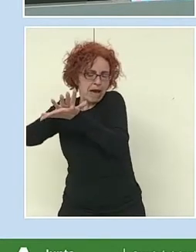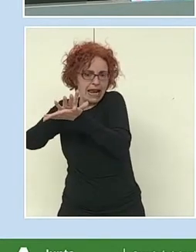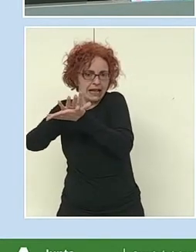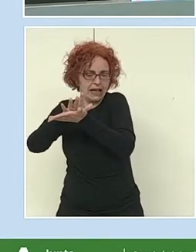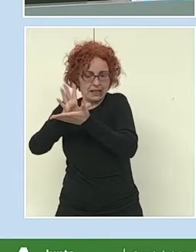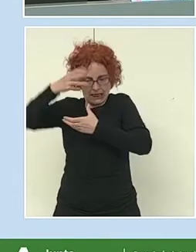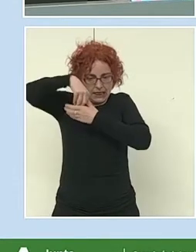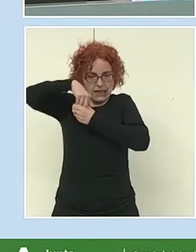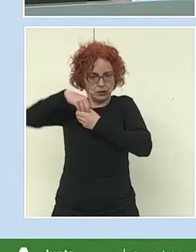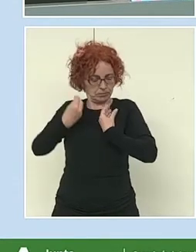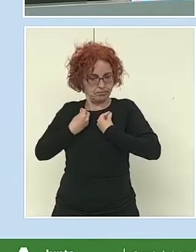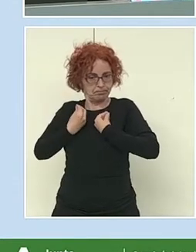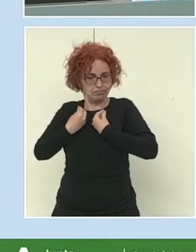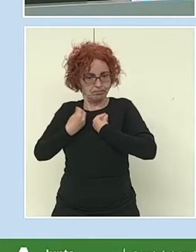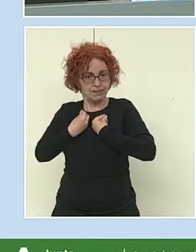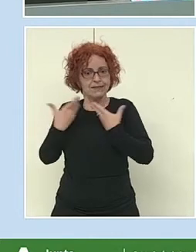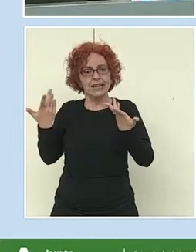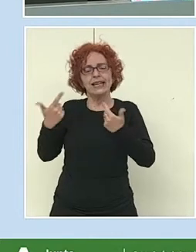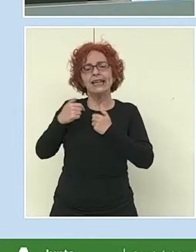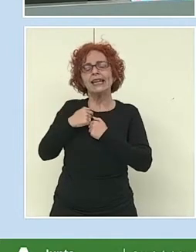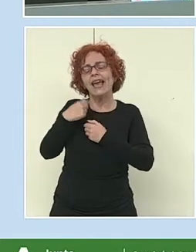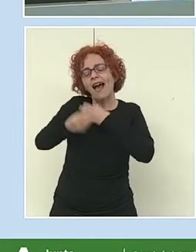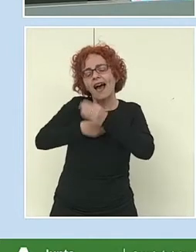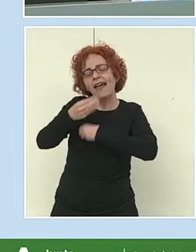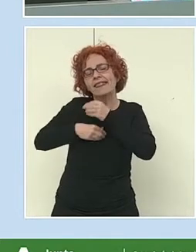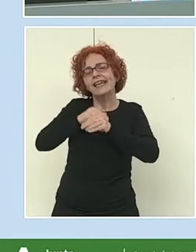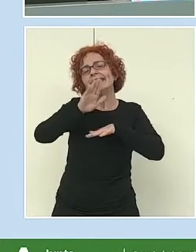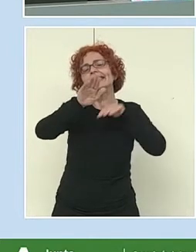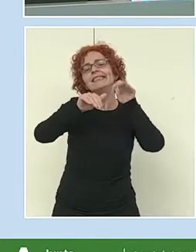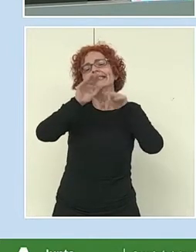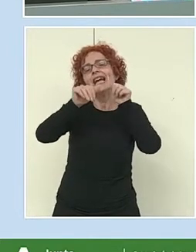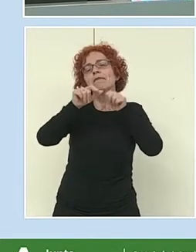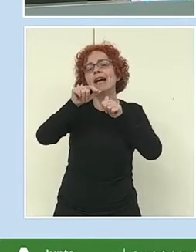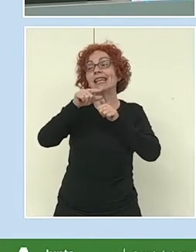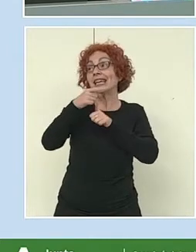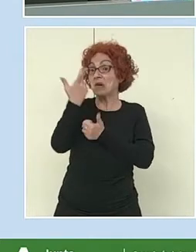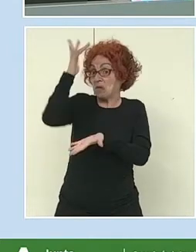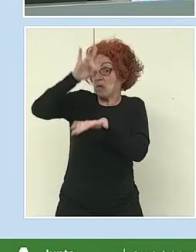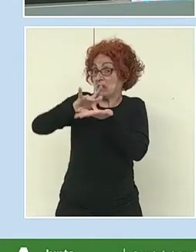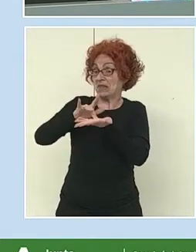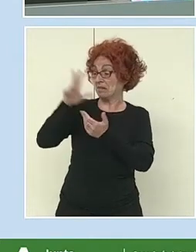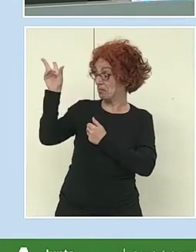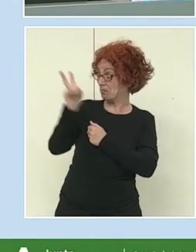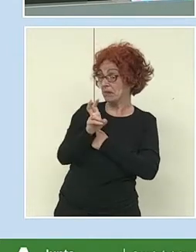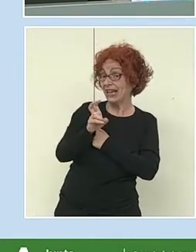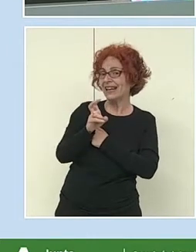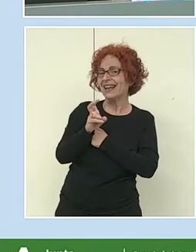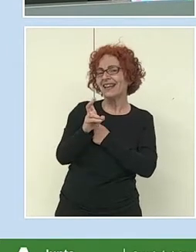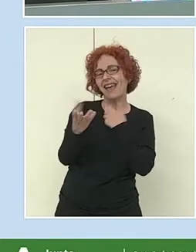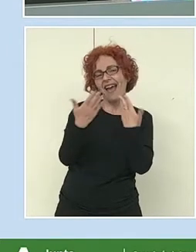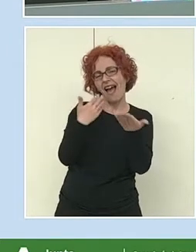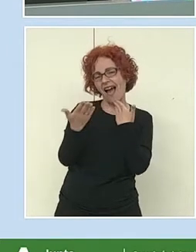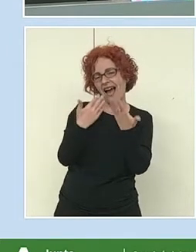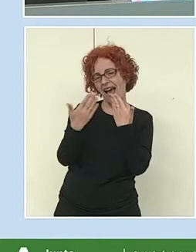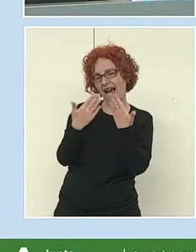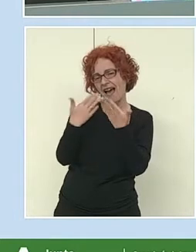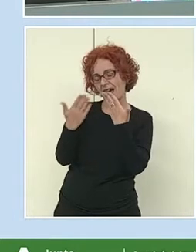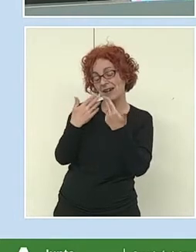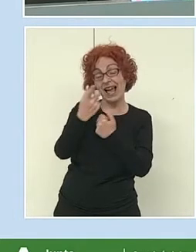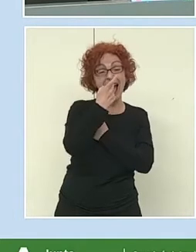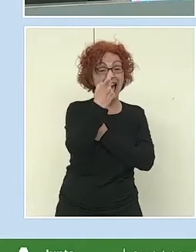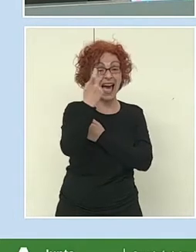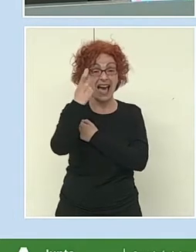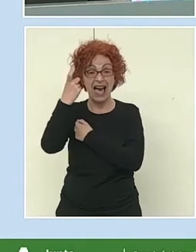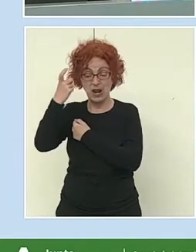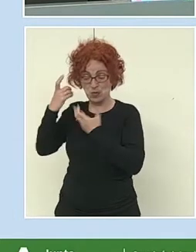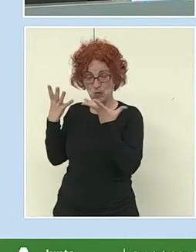vengan a dar, digamos, una pequeña charla, no tanto profesorado, sino alumnado, que esté